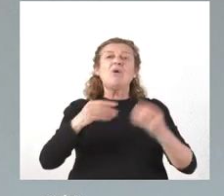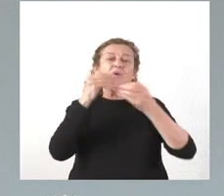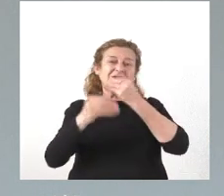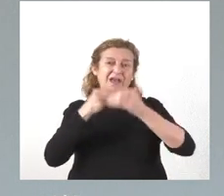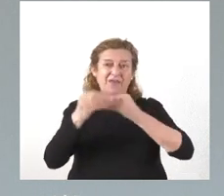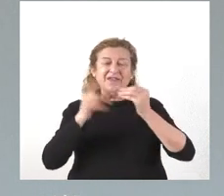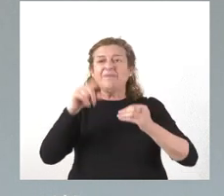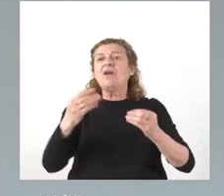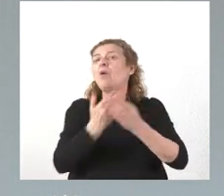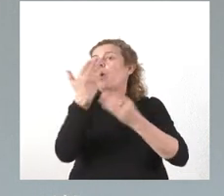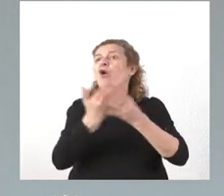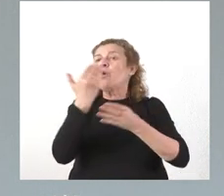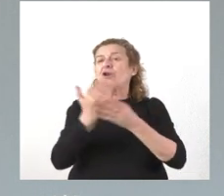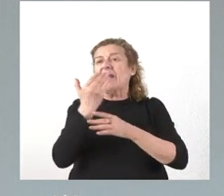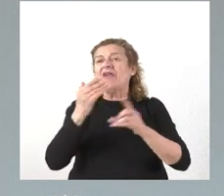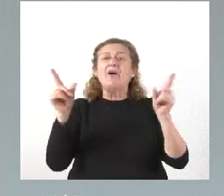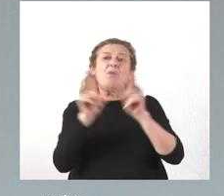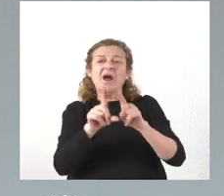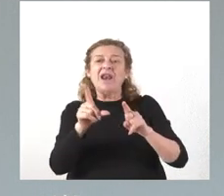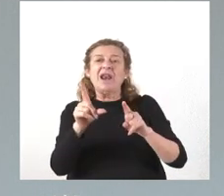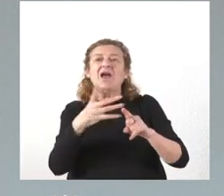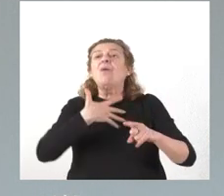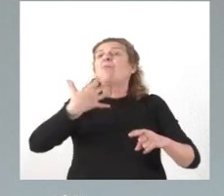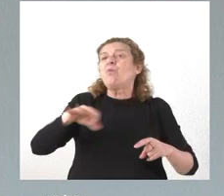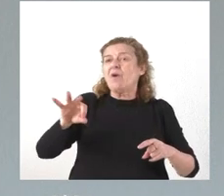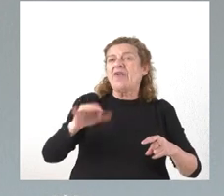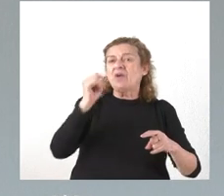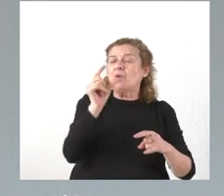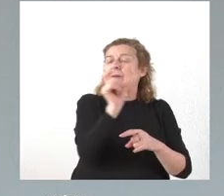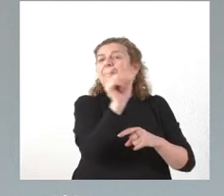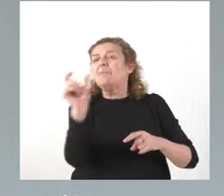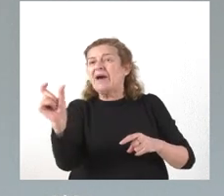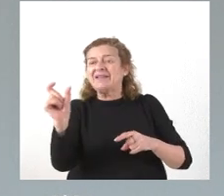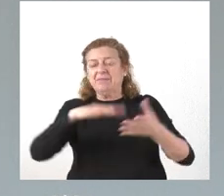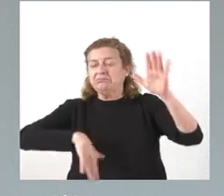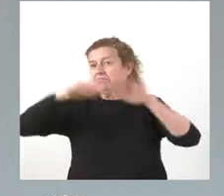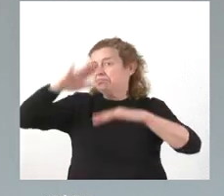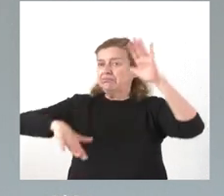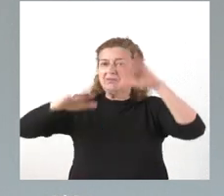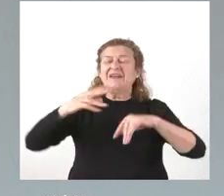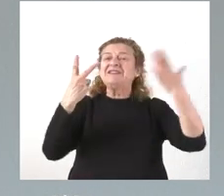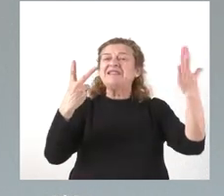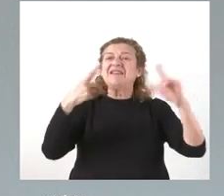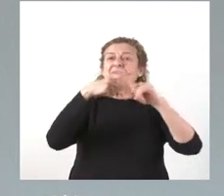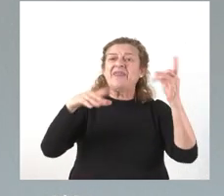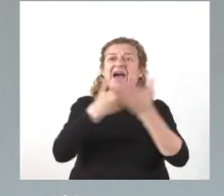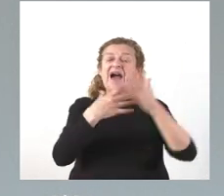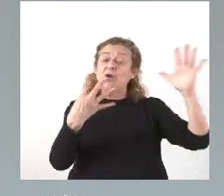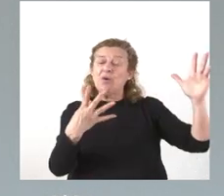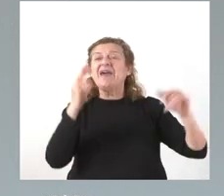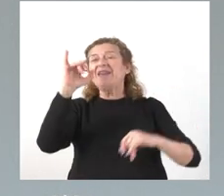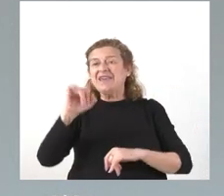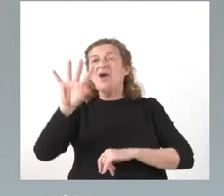como jornadas en las cuales puede tener una parte variable entre siete y media a nueve y cuatro